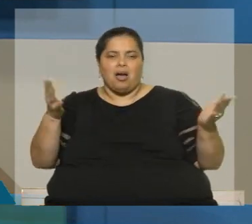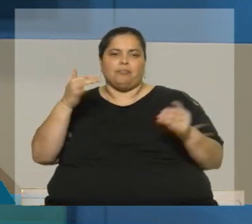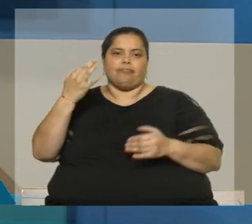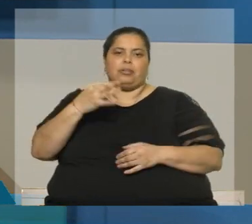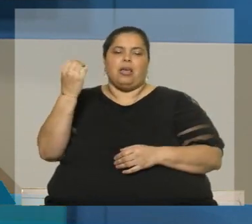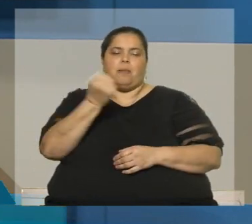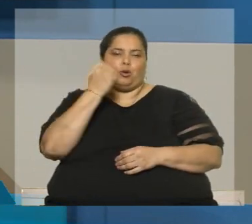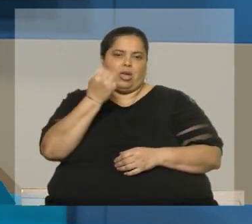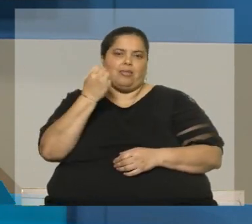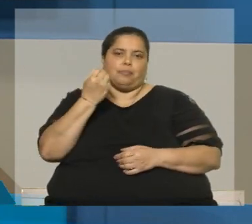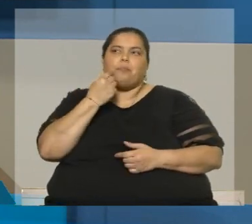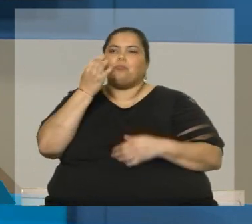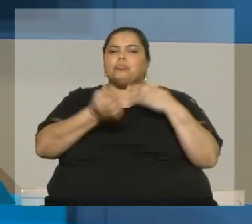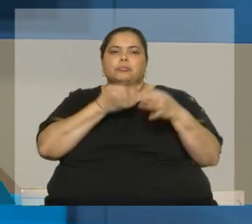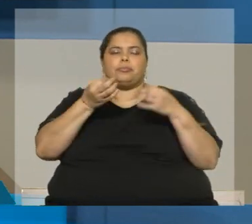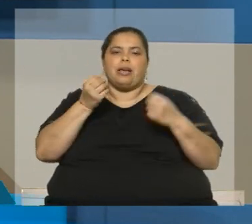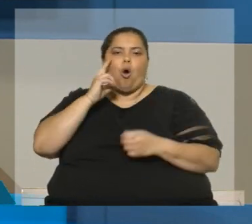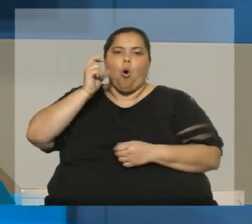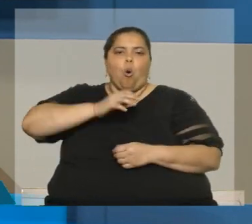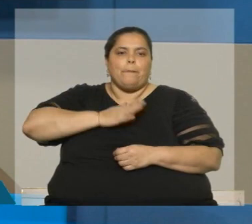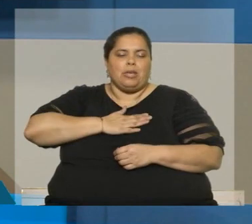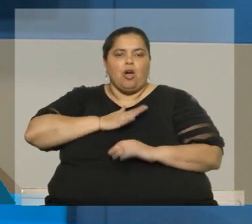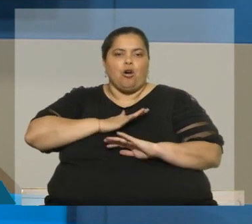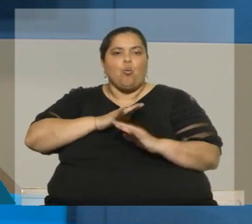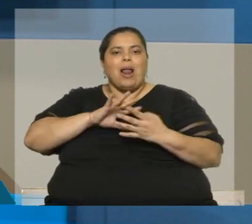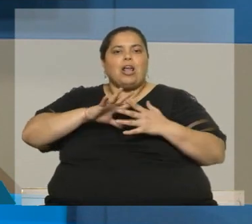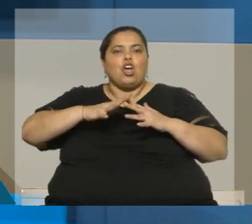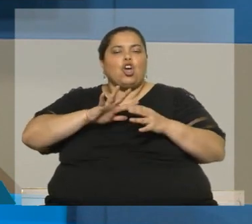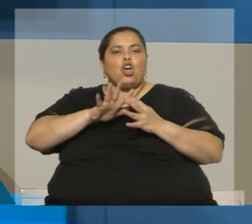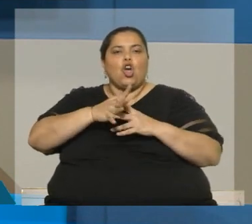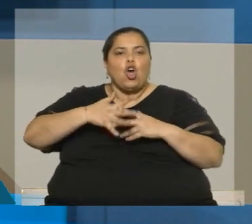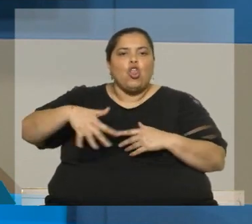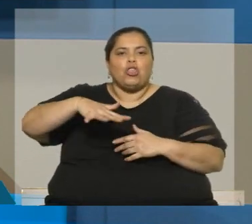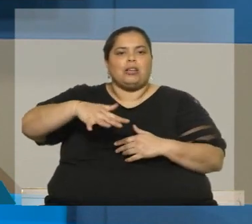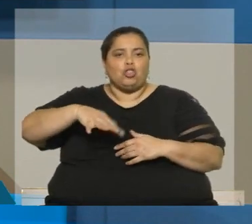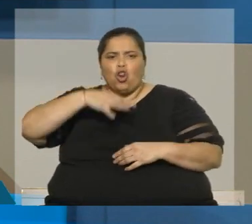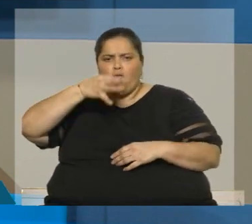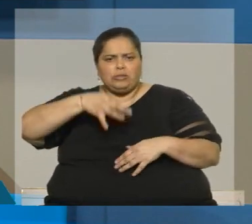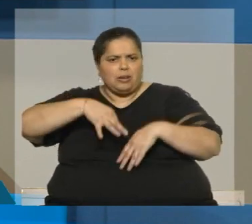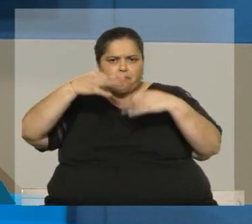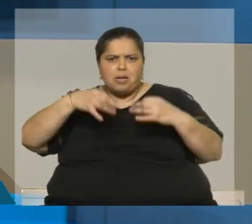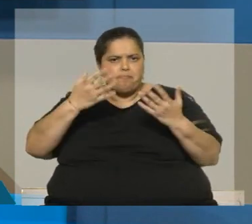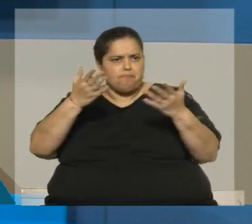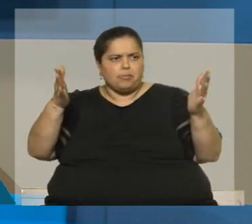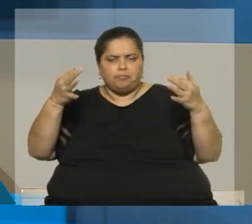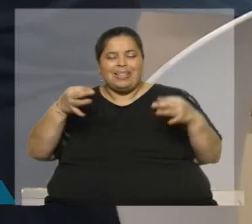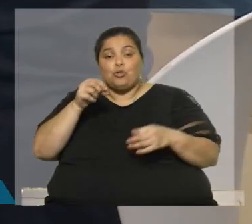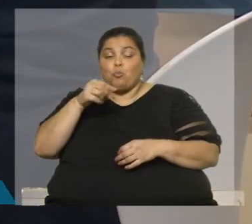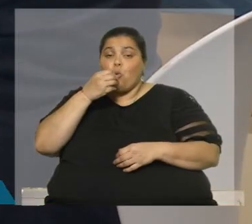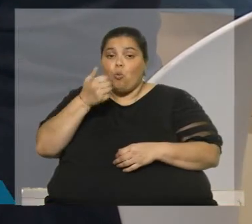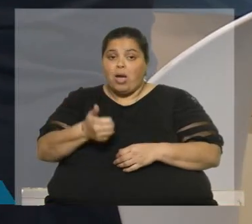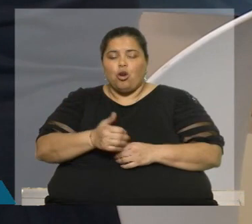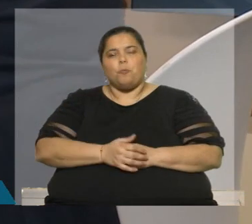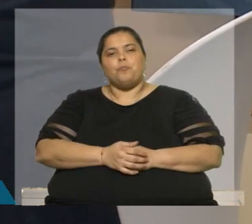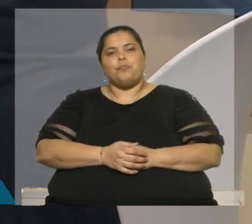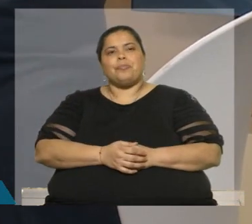lo que piensa y en qué contexto estamos, si lo dice con claridad, con oportunidad y de una forma abierta, creo que es bueno. Bueno, sí, también hay